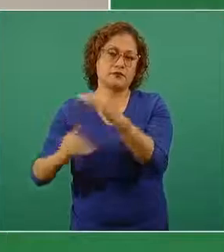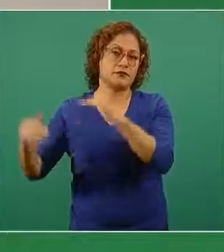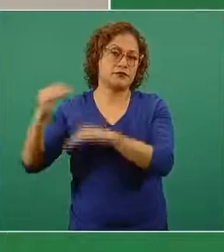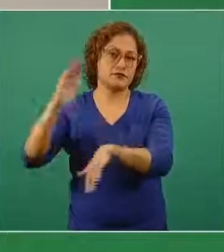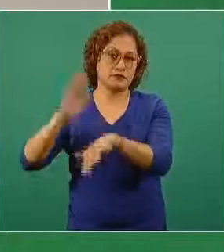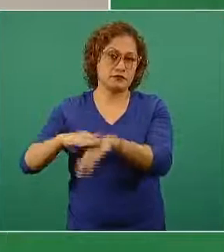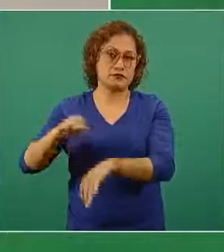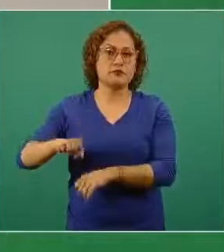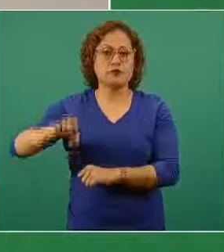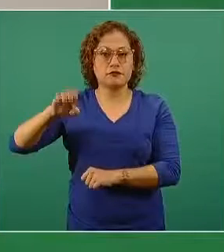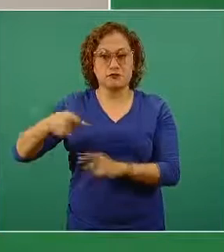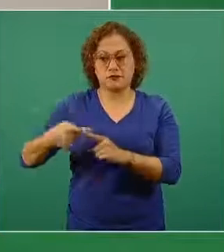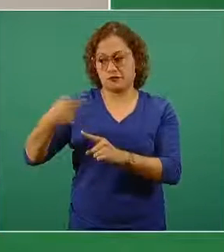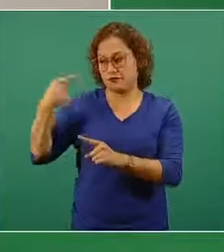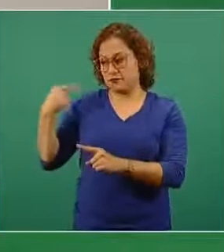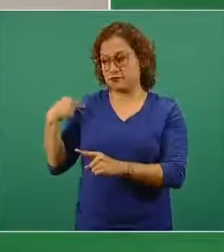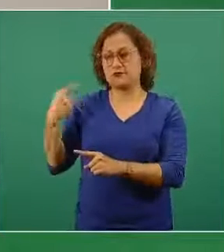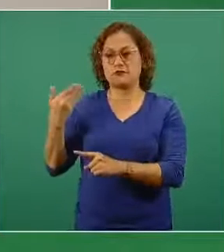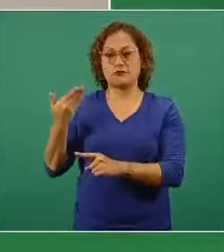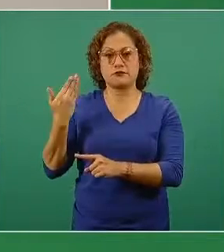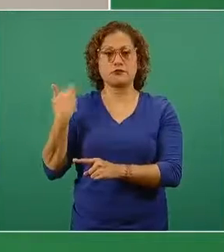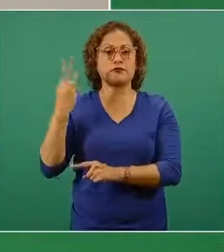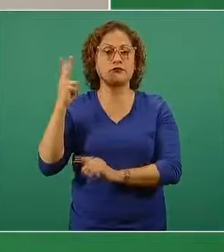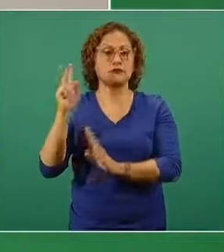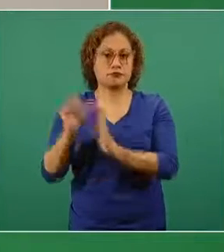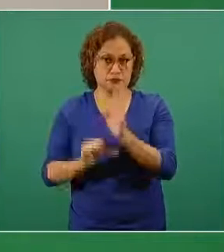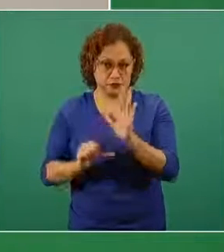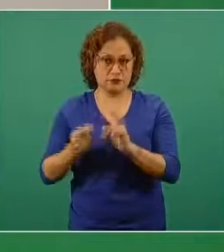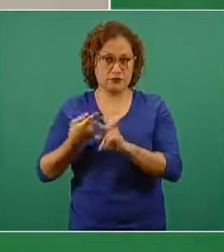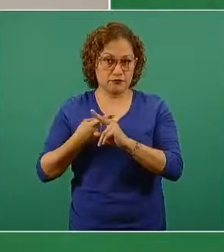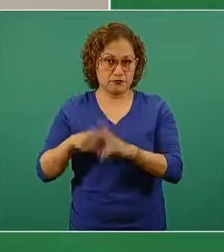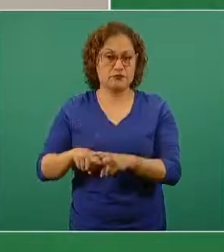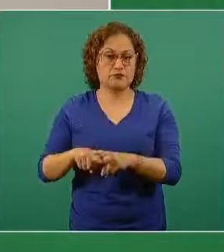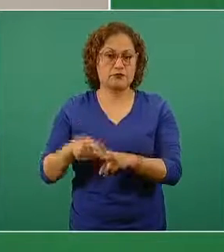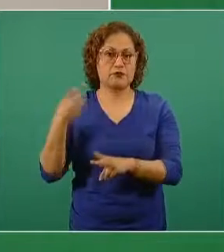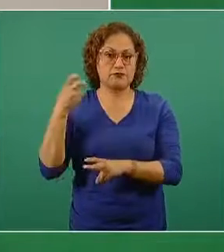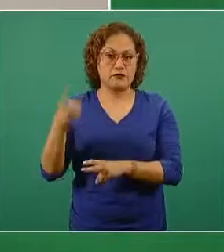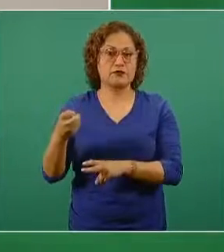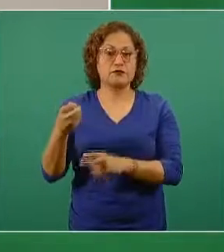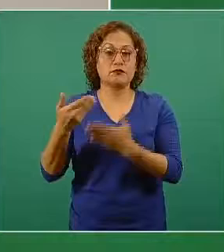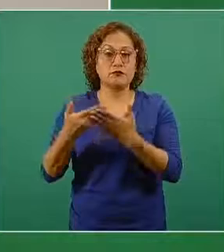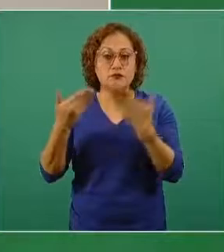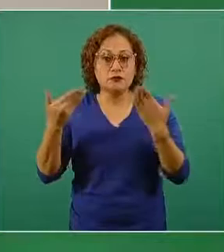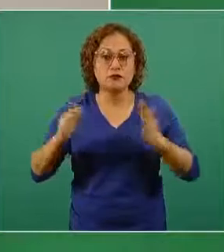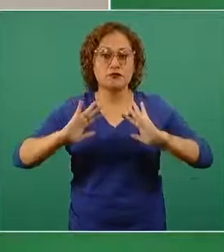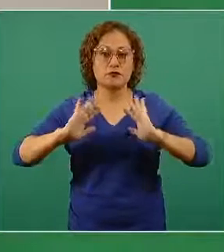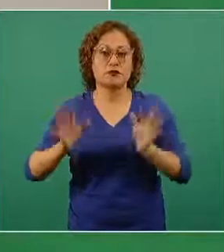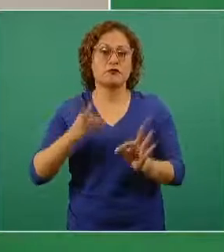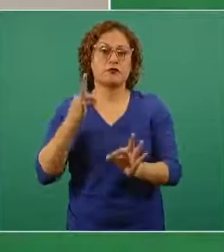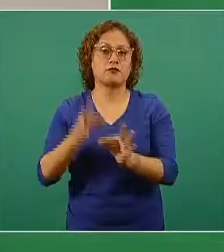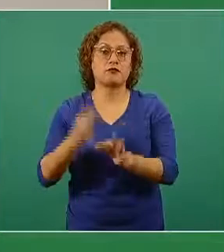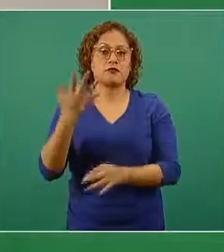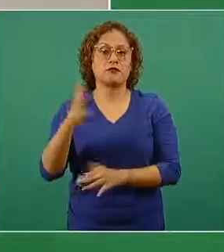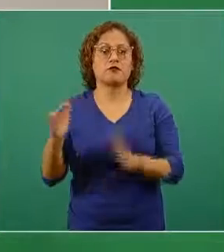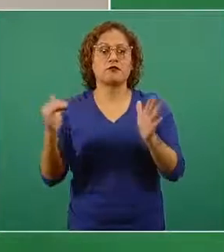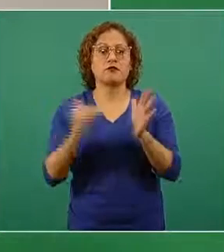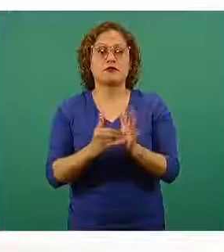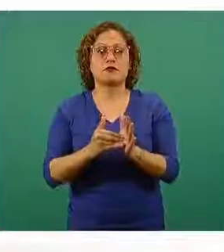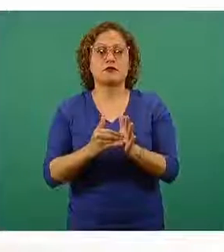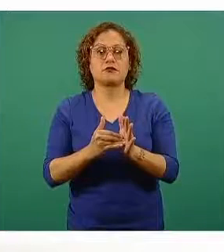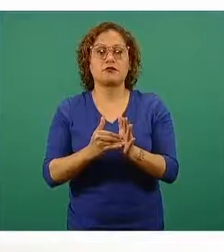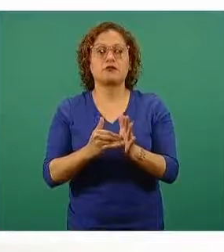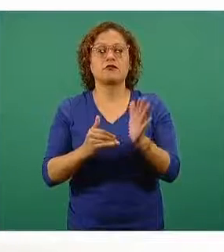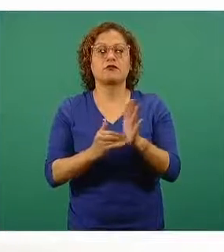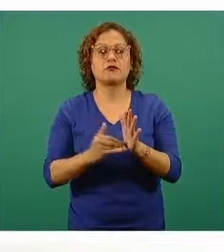últimas semanas y últimos dos meses prácticamente, en donde al día de hoy se tienen 10 mil 200, 10